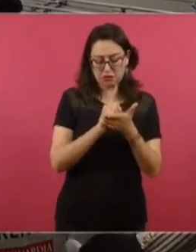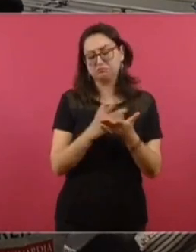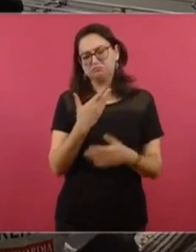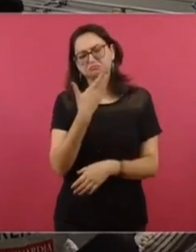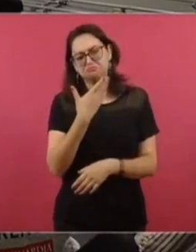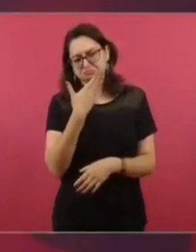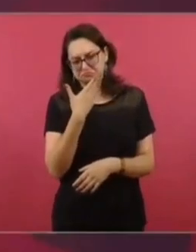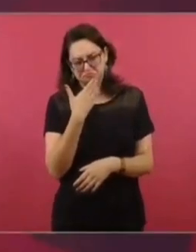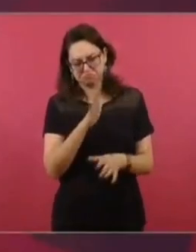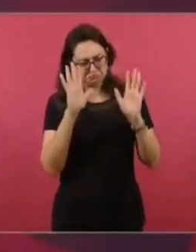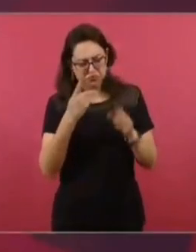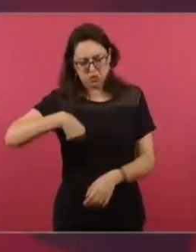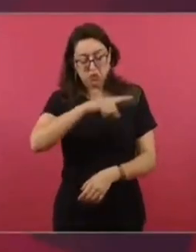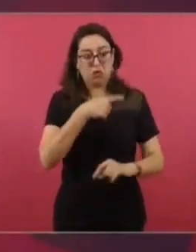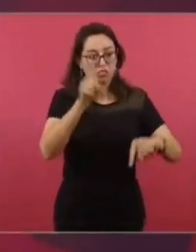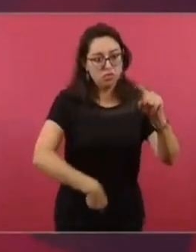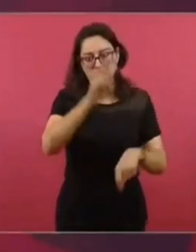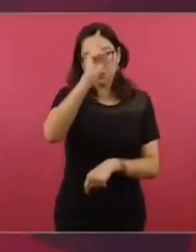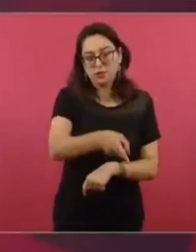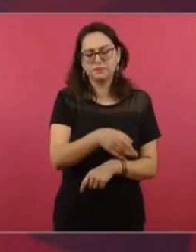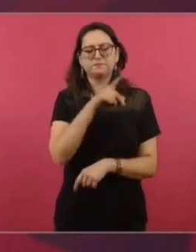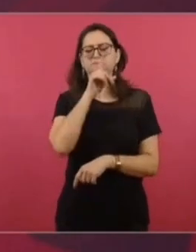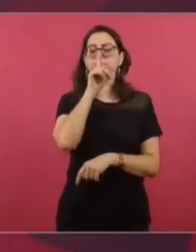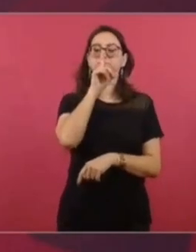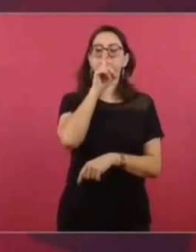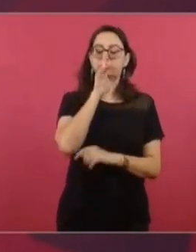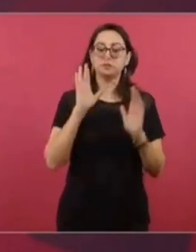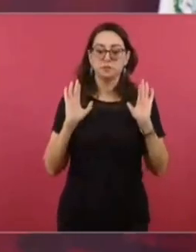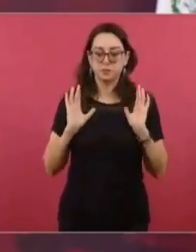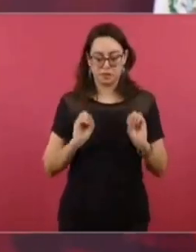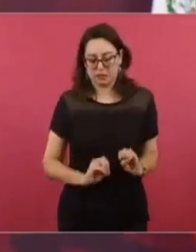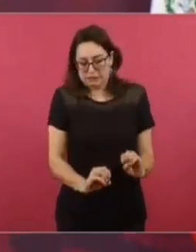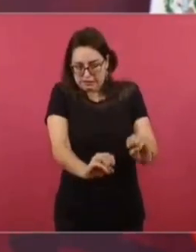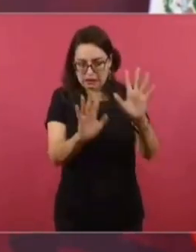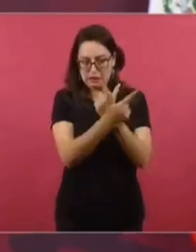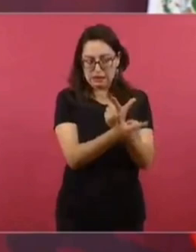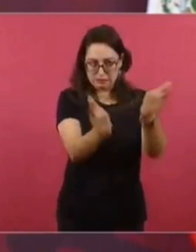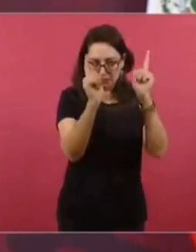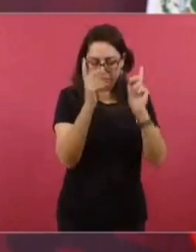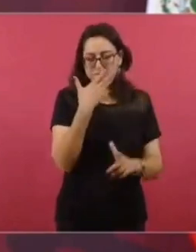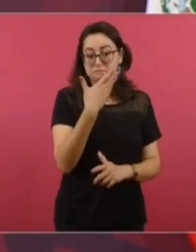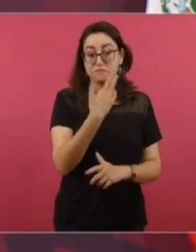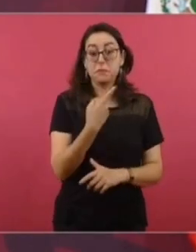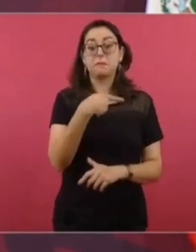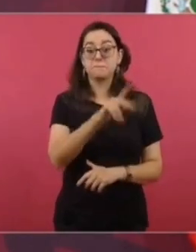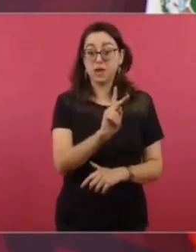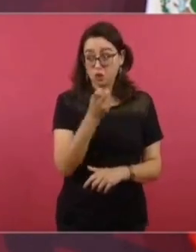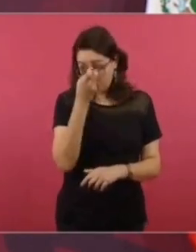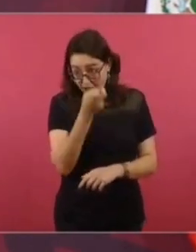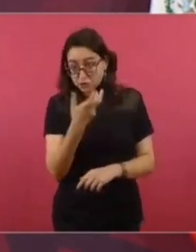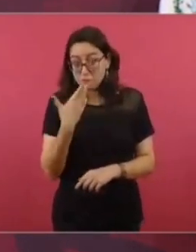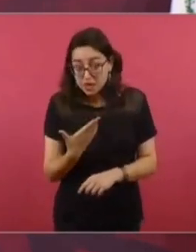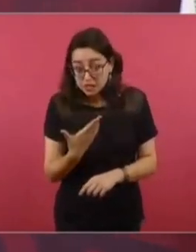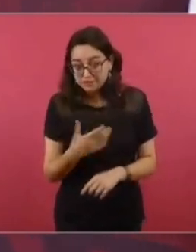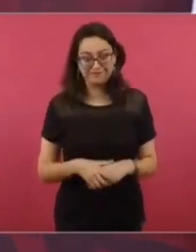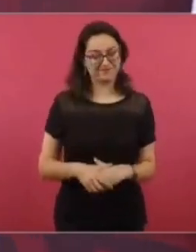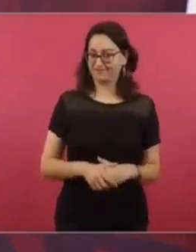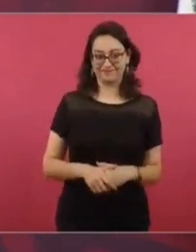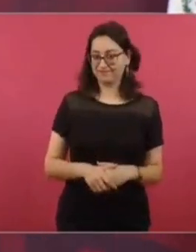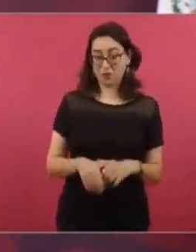No vamos a prohibir nada, pero tenemos también que informar de que no es esa música recomendable,